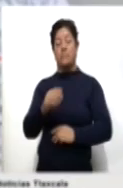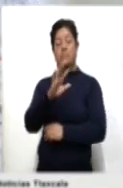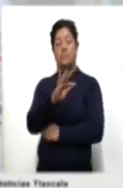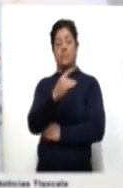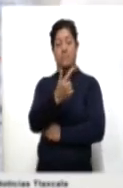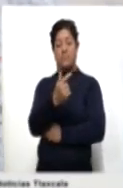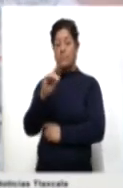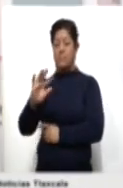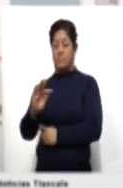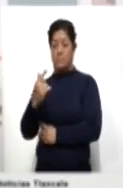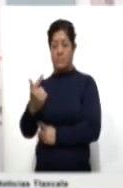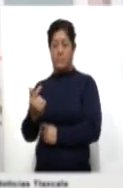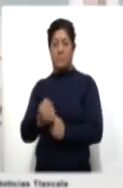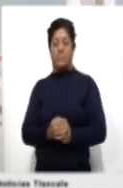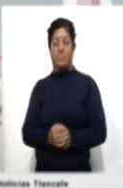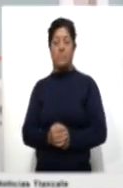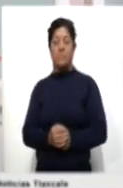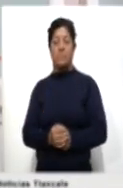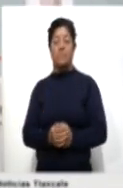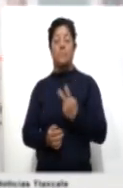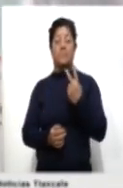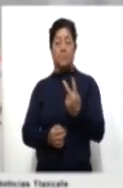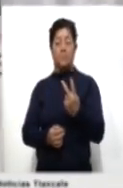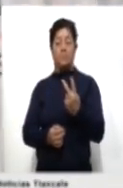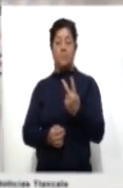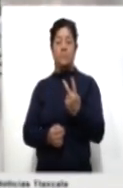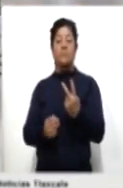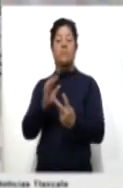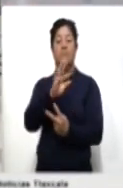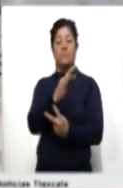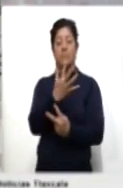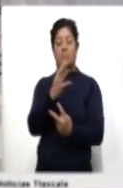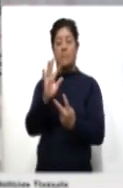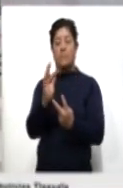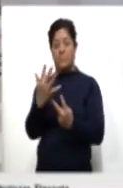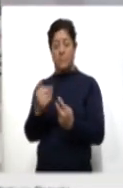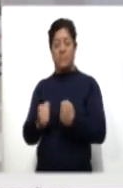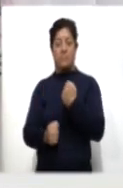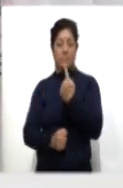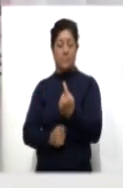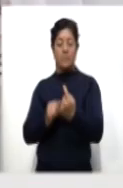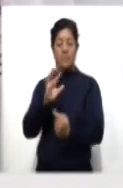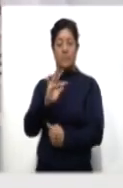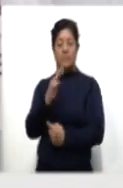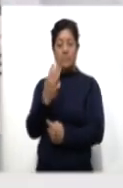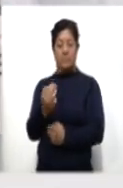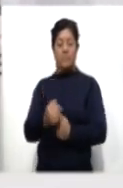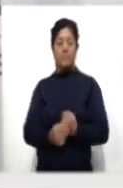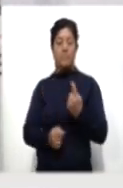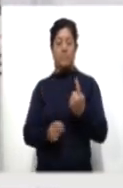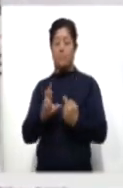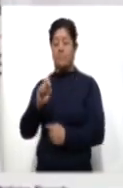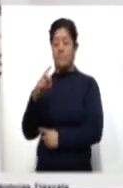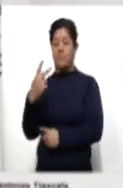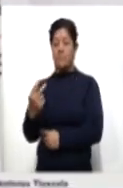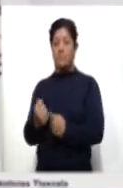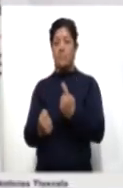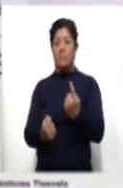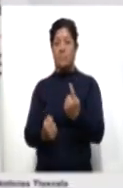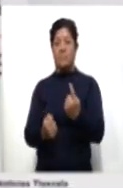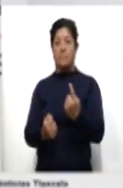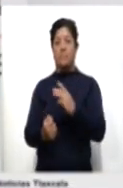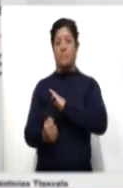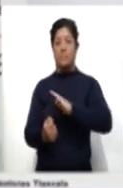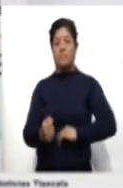47, Mazatecoxco y Quiletla 45, Españita 43, Tecopilco 32, Benito Juárez 24